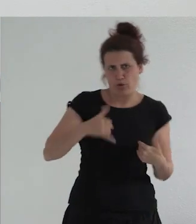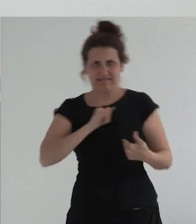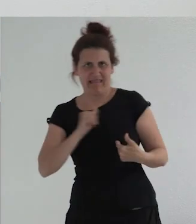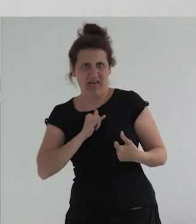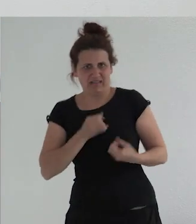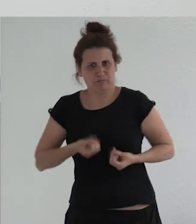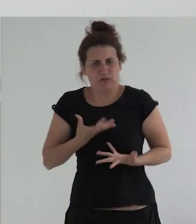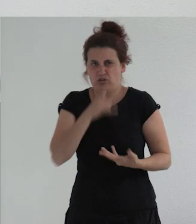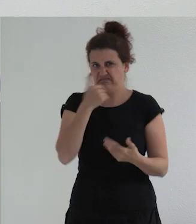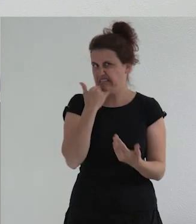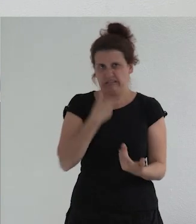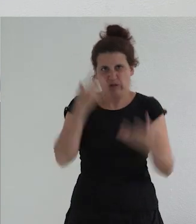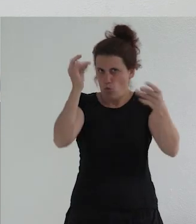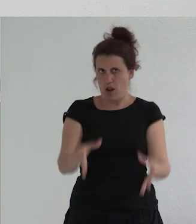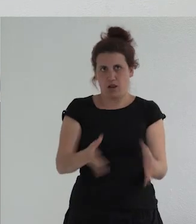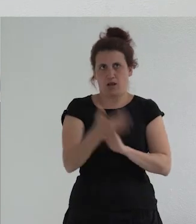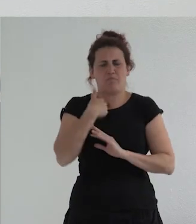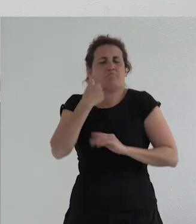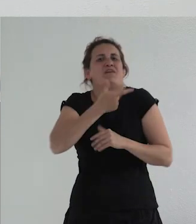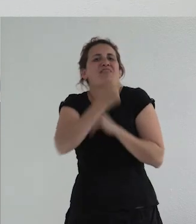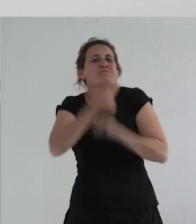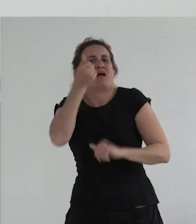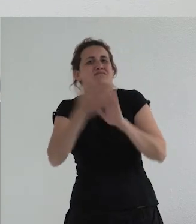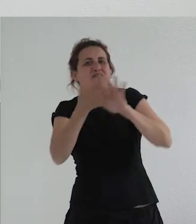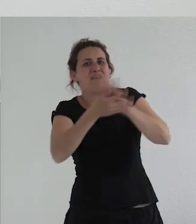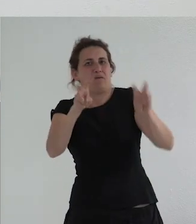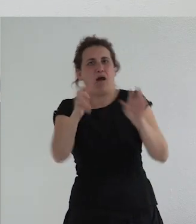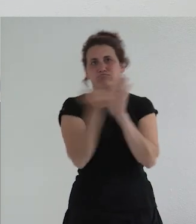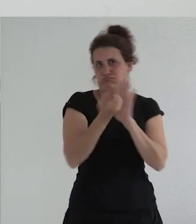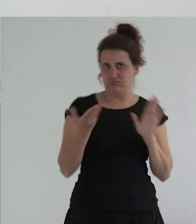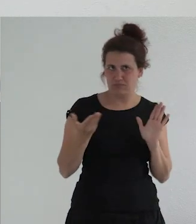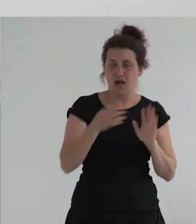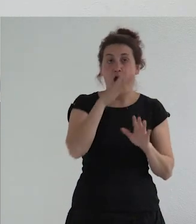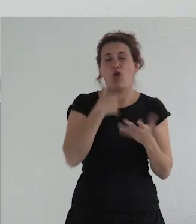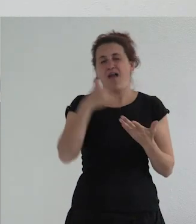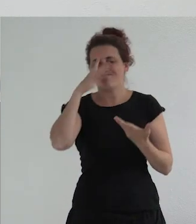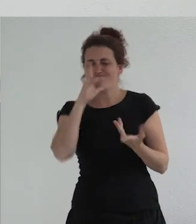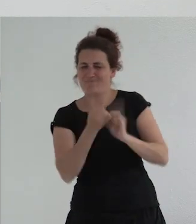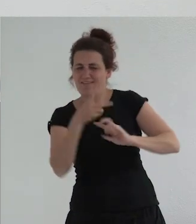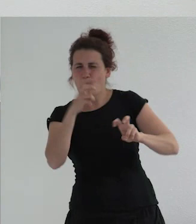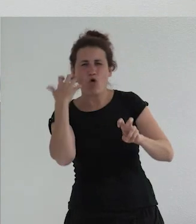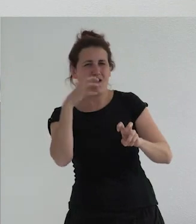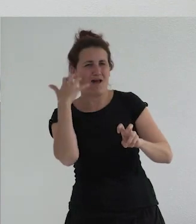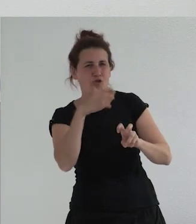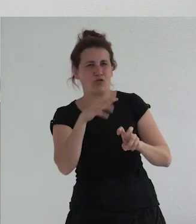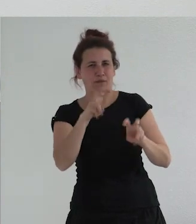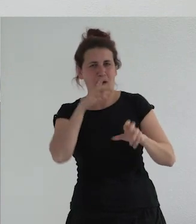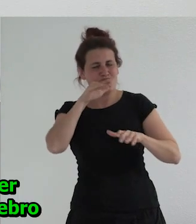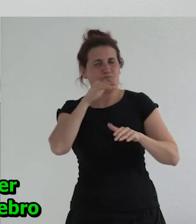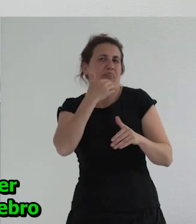casi que me da lo mismo casi que era más fácil hablar de la patologización que estaba más claro ahora en cambio hay como una especie de cosa rara aparentemente